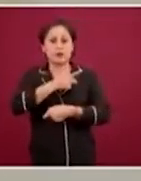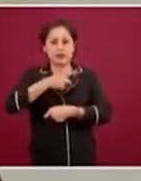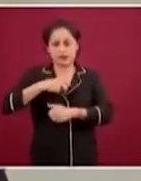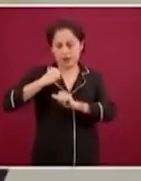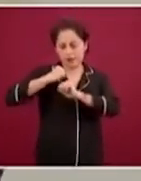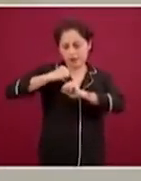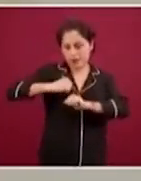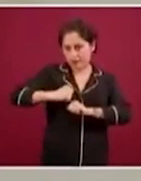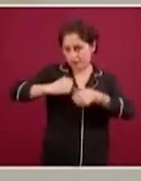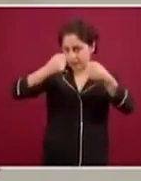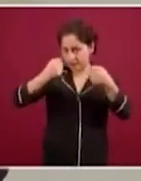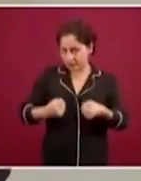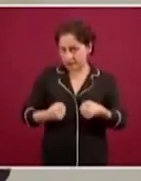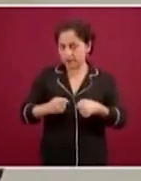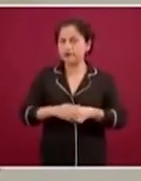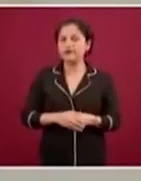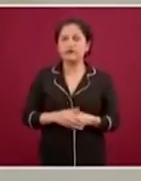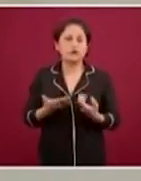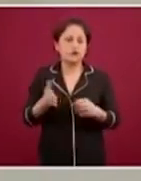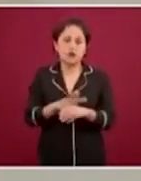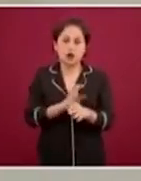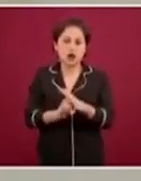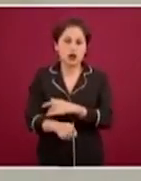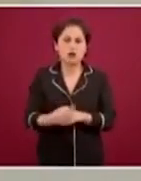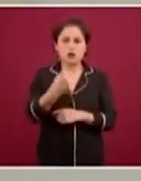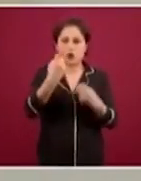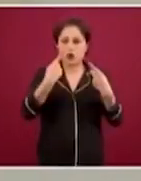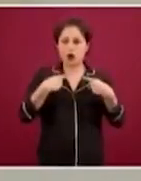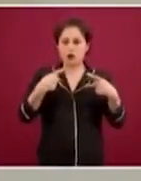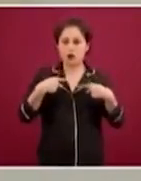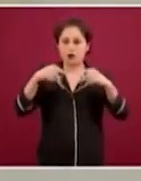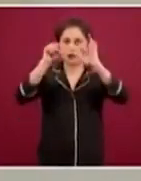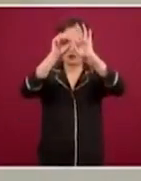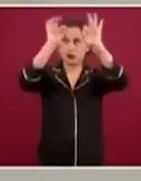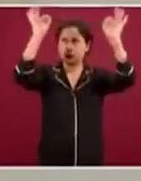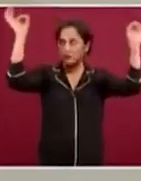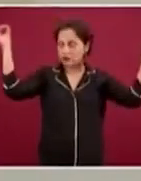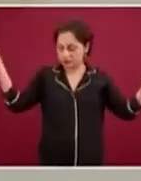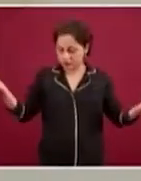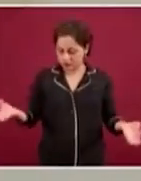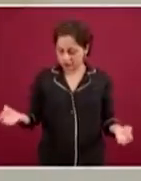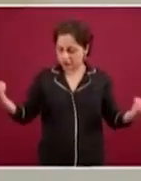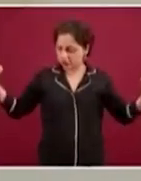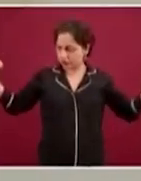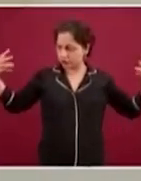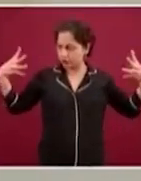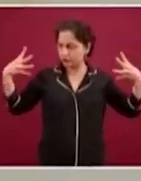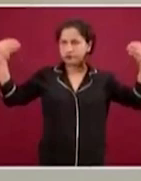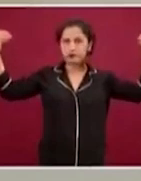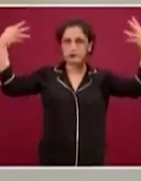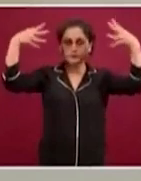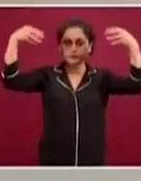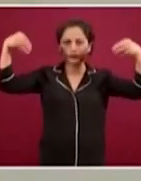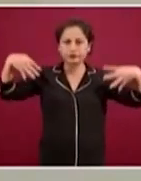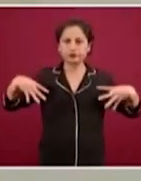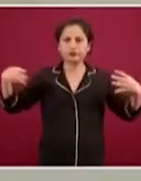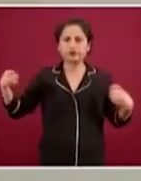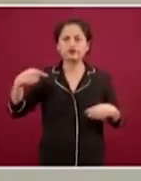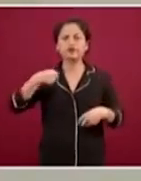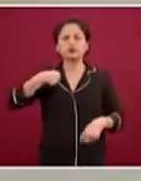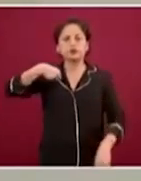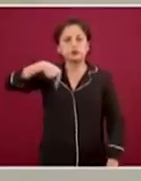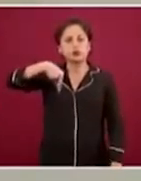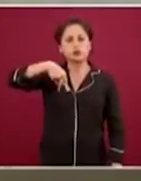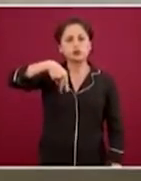personas que transitan por ahí tienen una protección física de la vía respiratoria, nariz y boca,